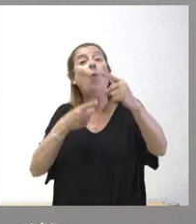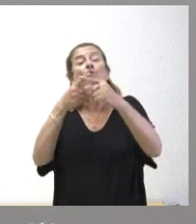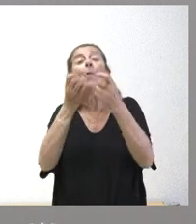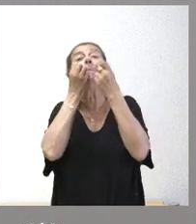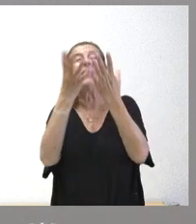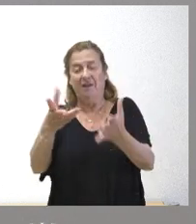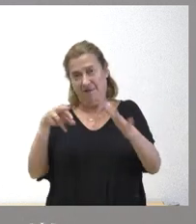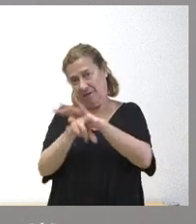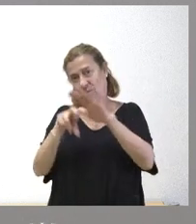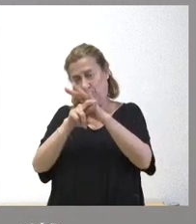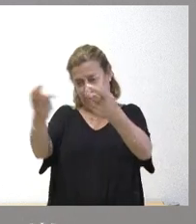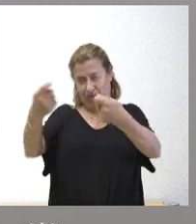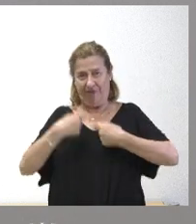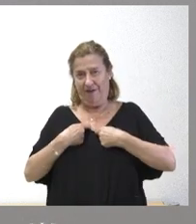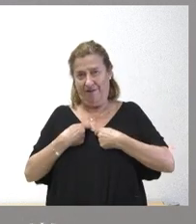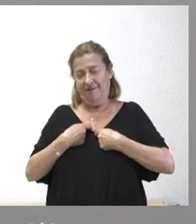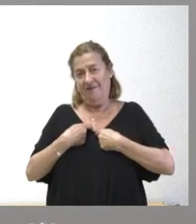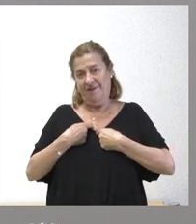recursos que se ponen a nuestra disposición